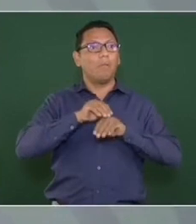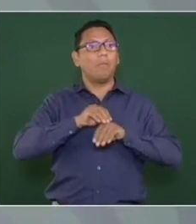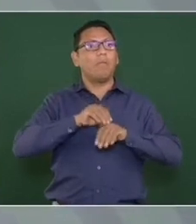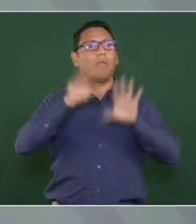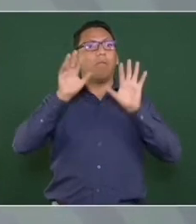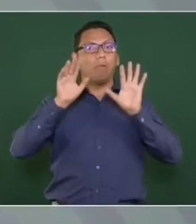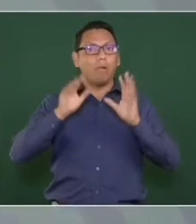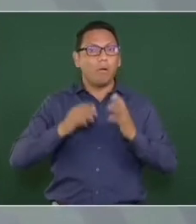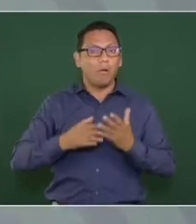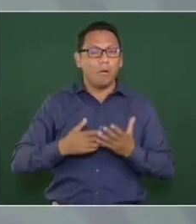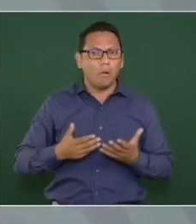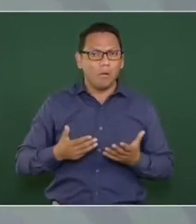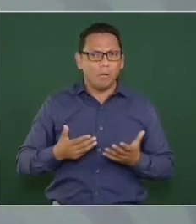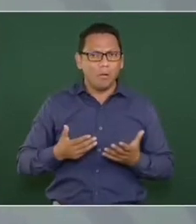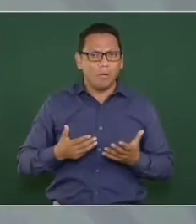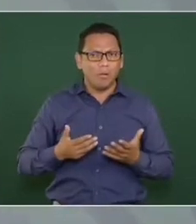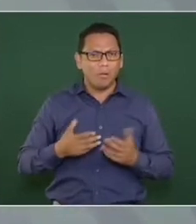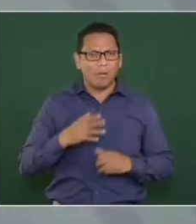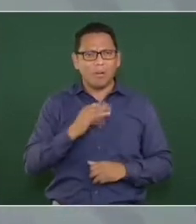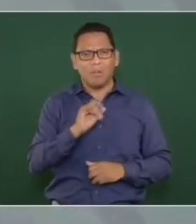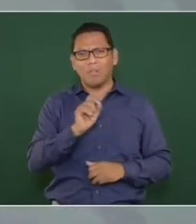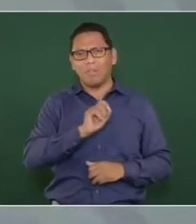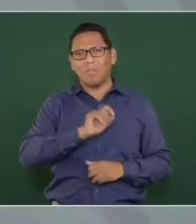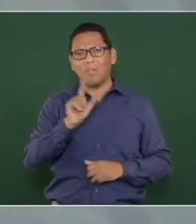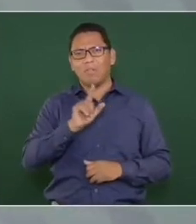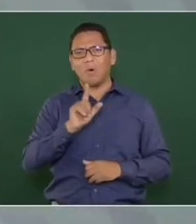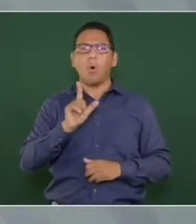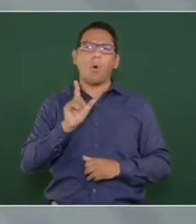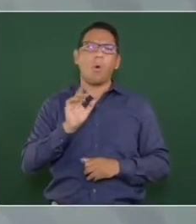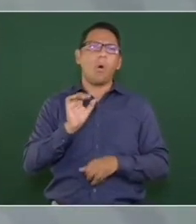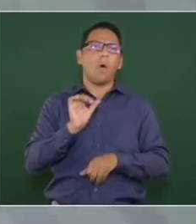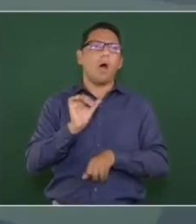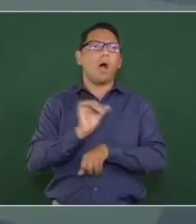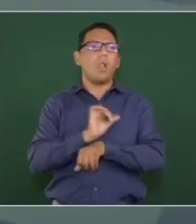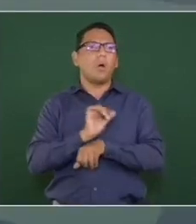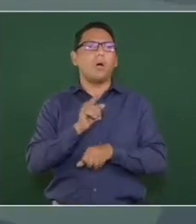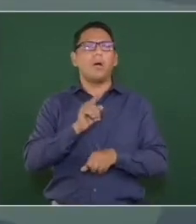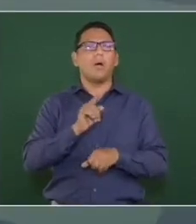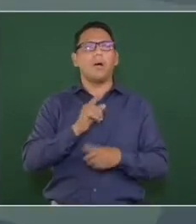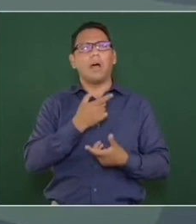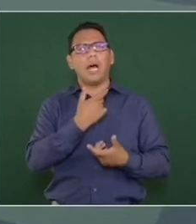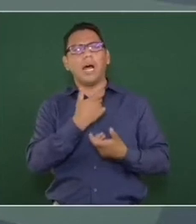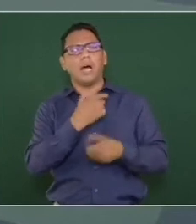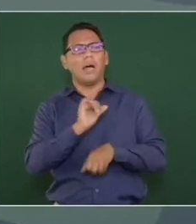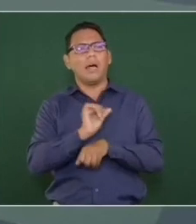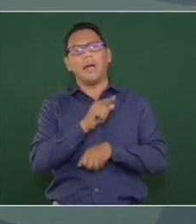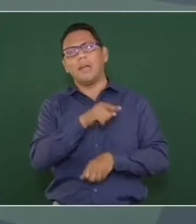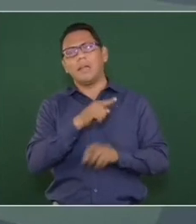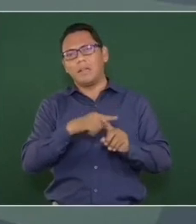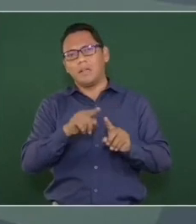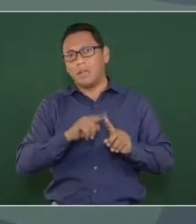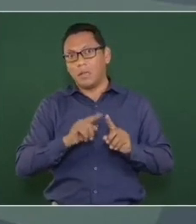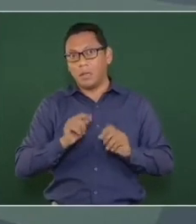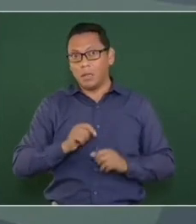un actor, un cómico